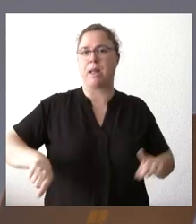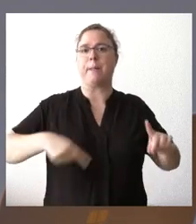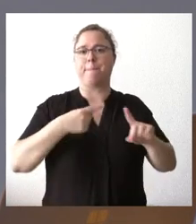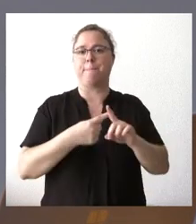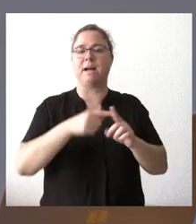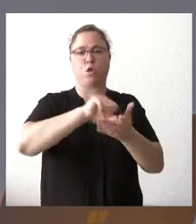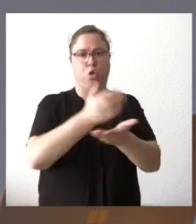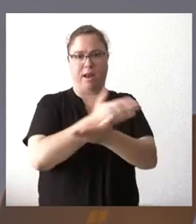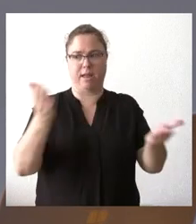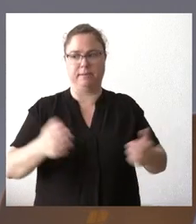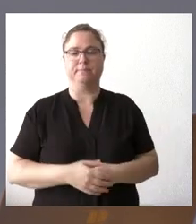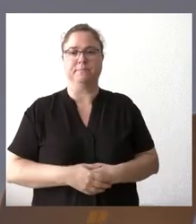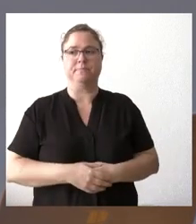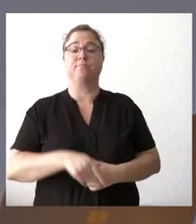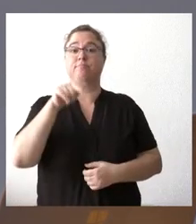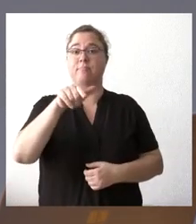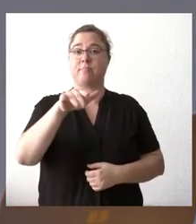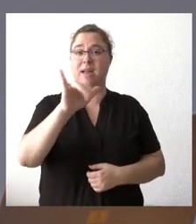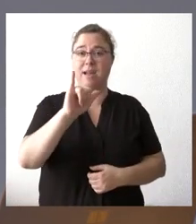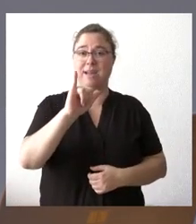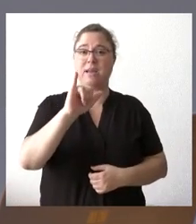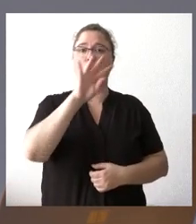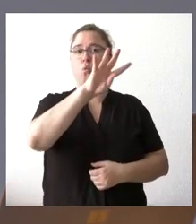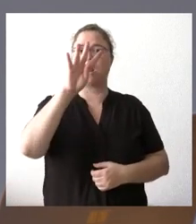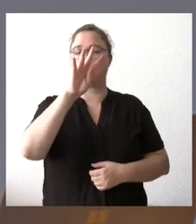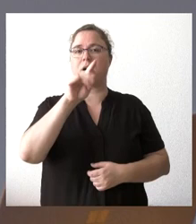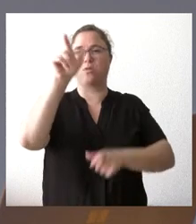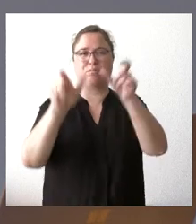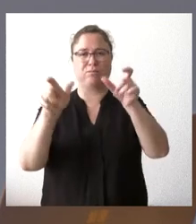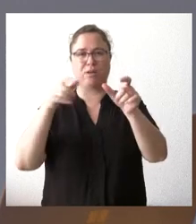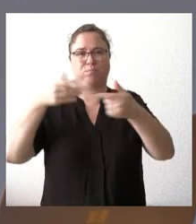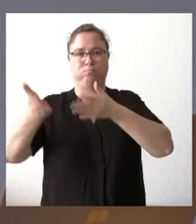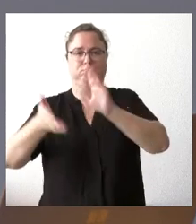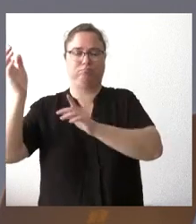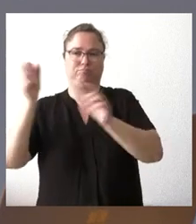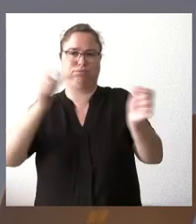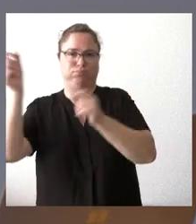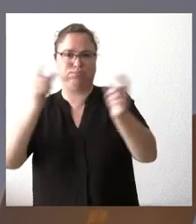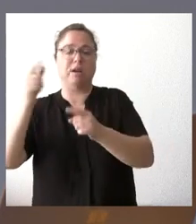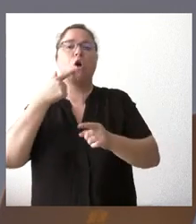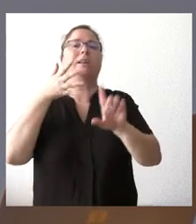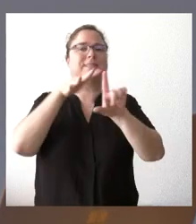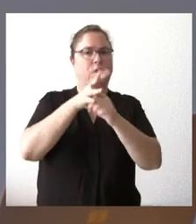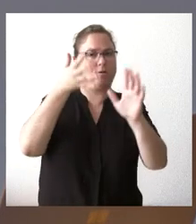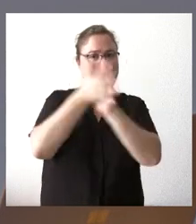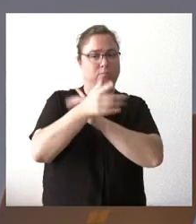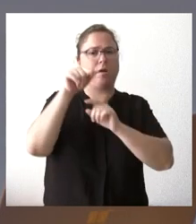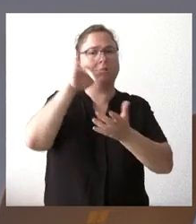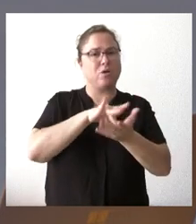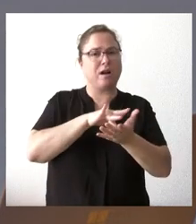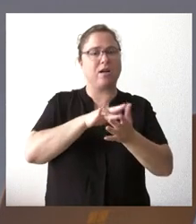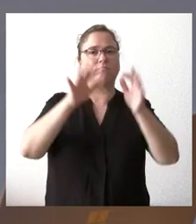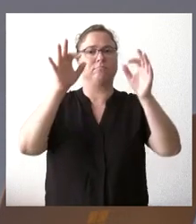a la ciudadanía, que hay que tener en cuenta que ha habido 44 poblaciones desalojadas, que ahora comentaré el estado actual, y donde se han desarrollado